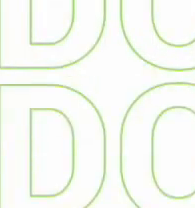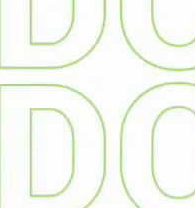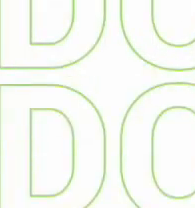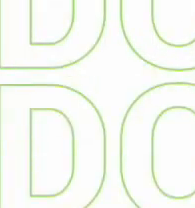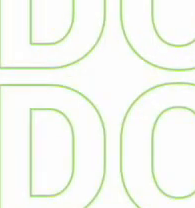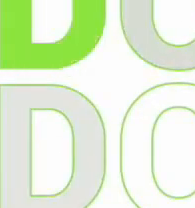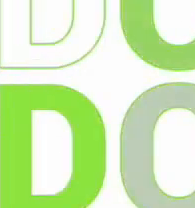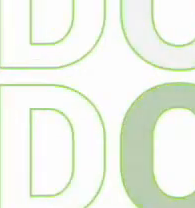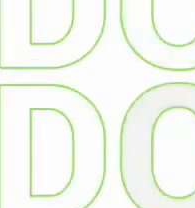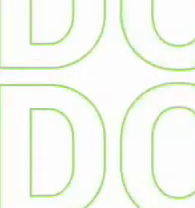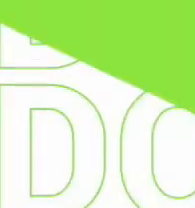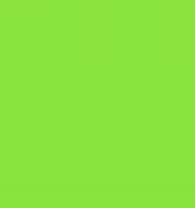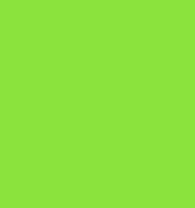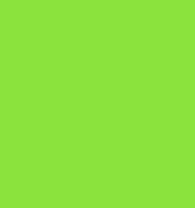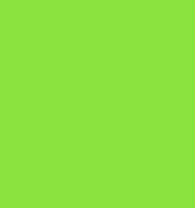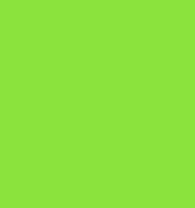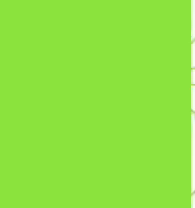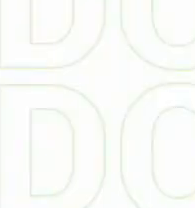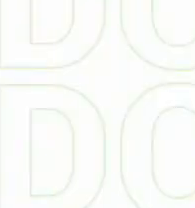Sigue viendo.